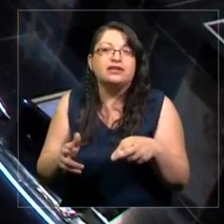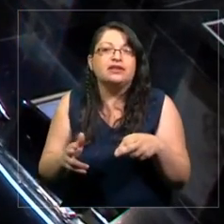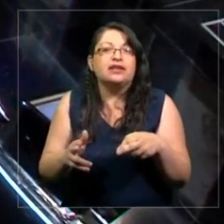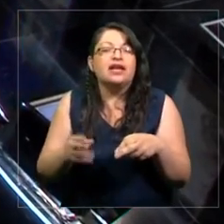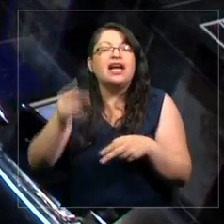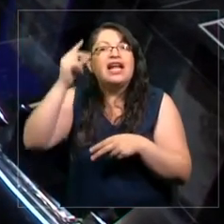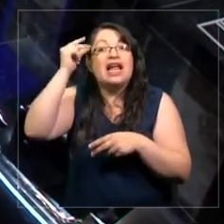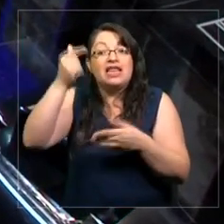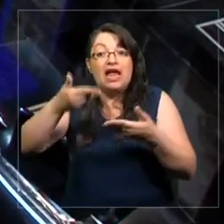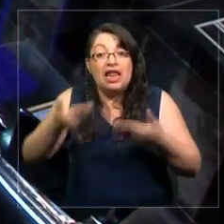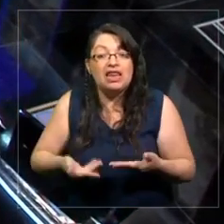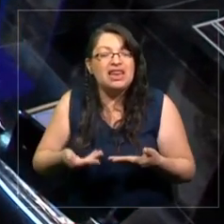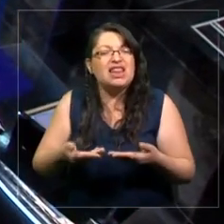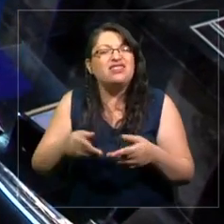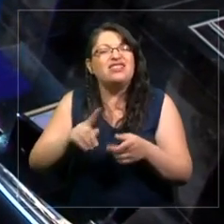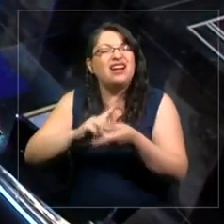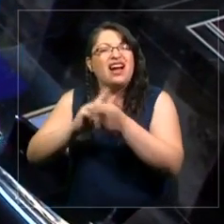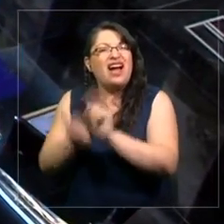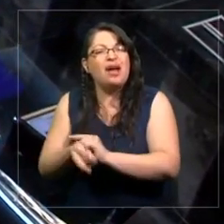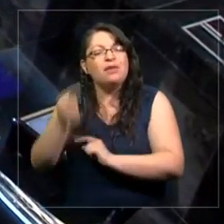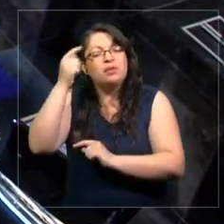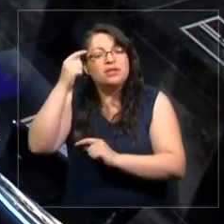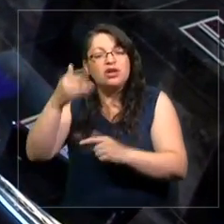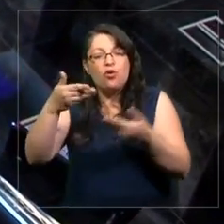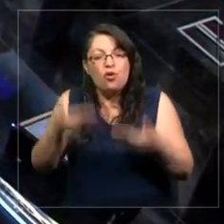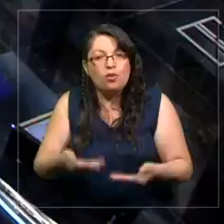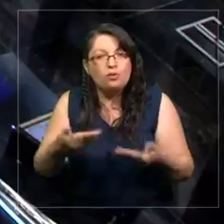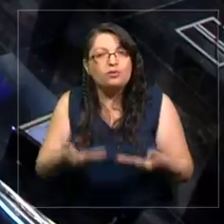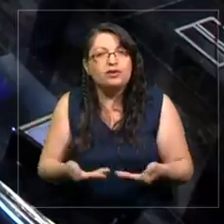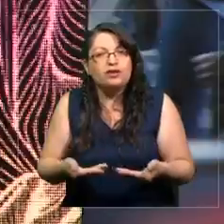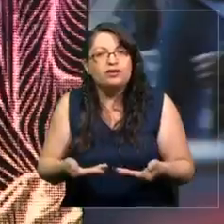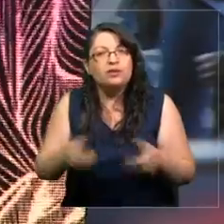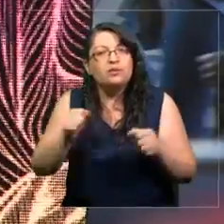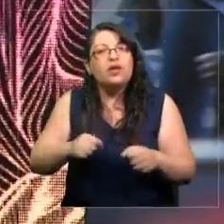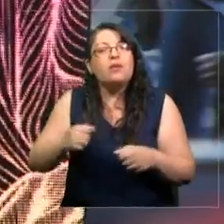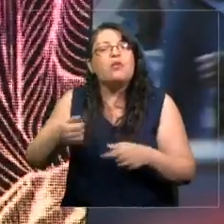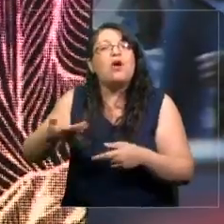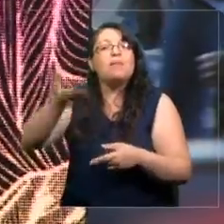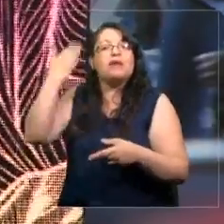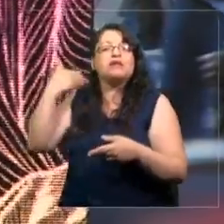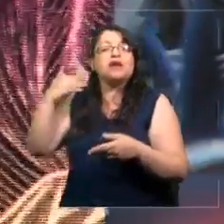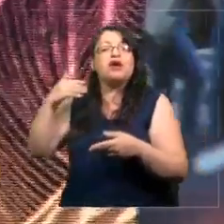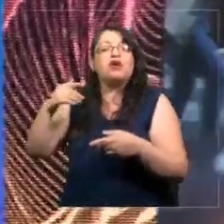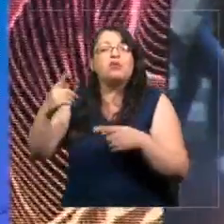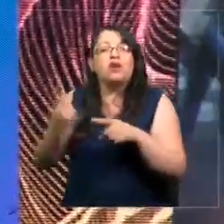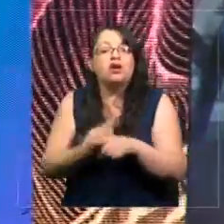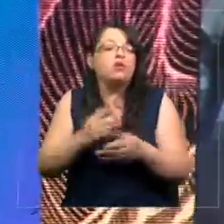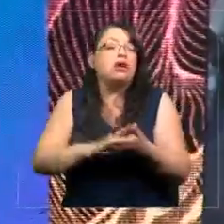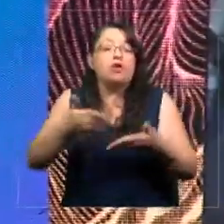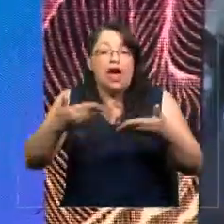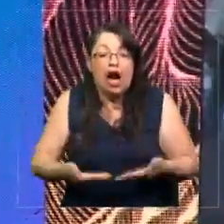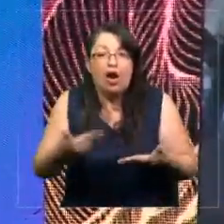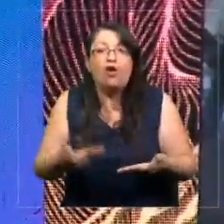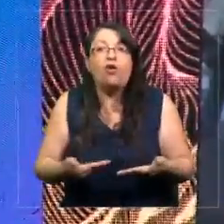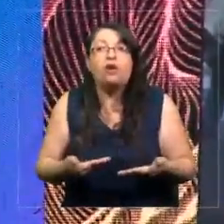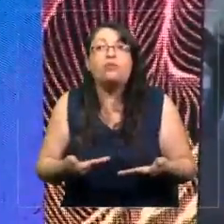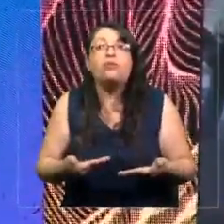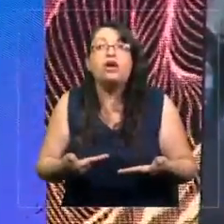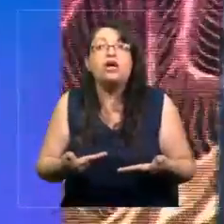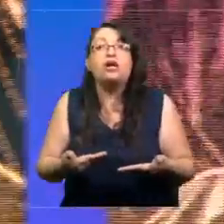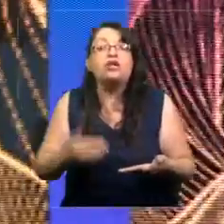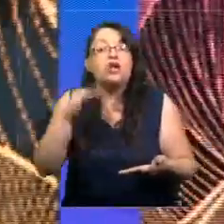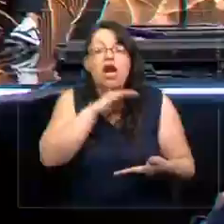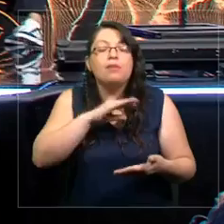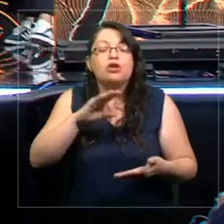de actualidad que supone un presente que puede ser recuperado el pasado, ¿cierto? Como que yo en el presente puedo recuperar el pasado así, con una